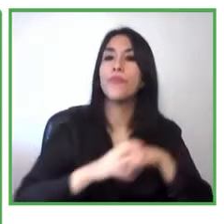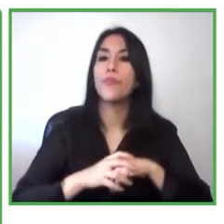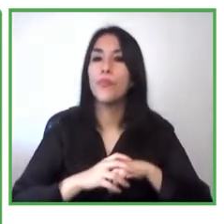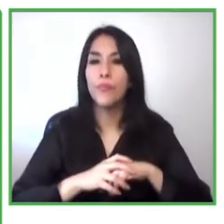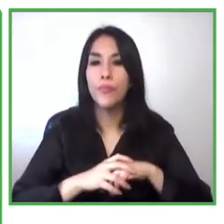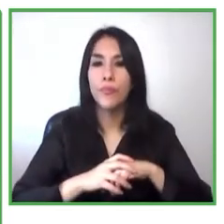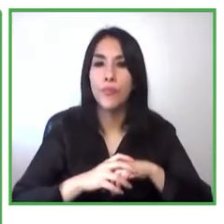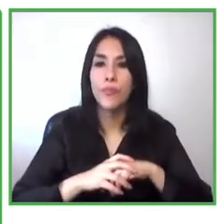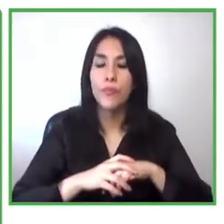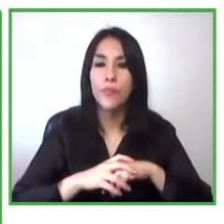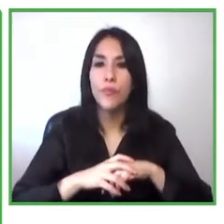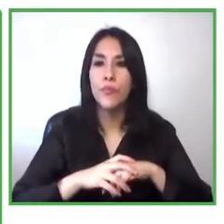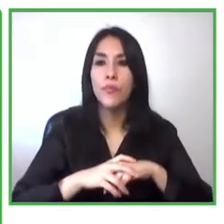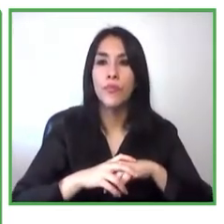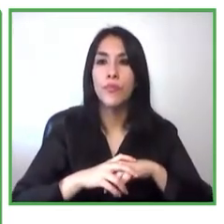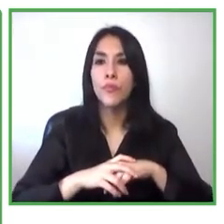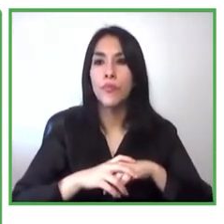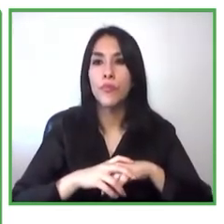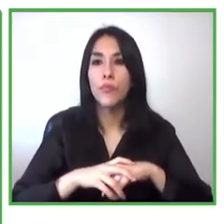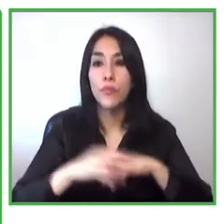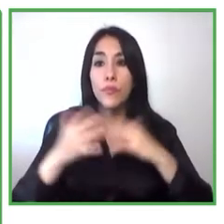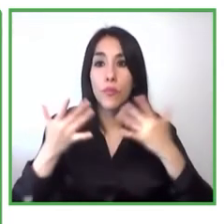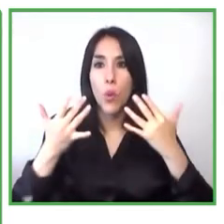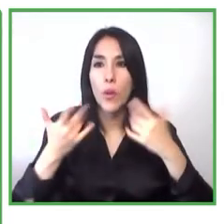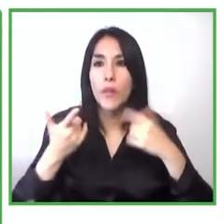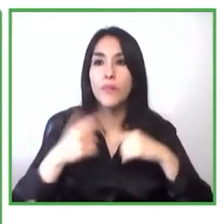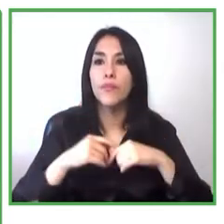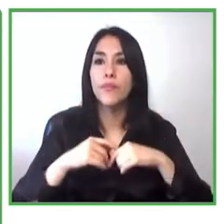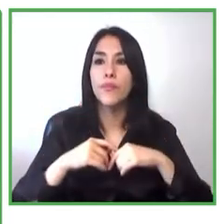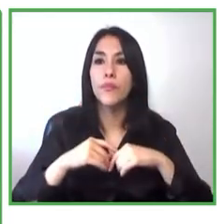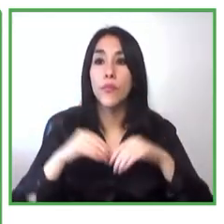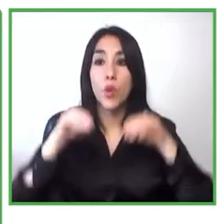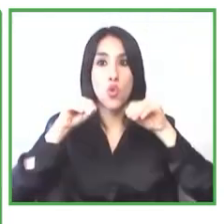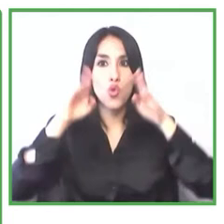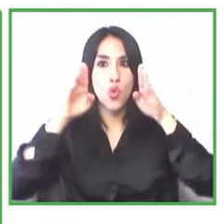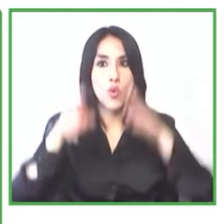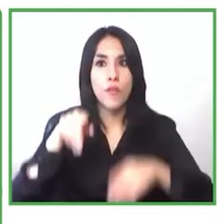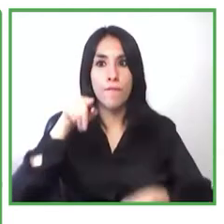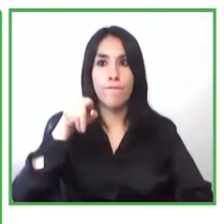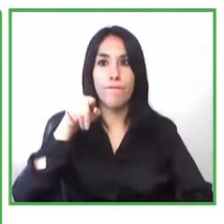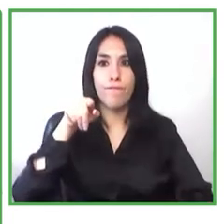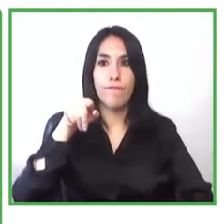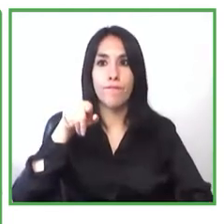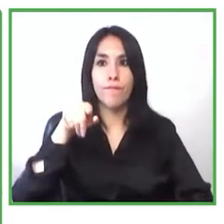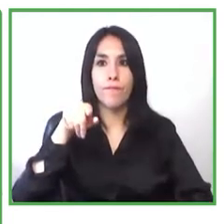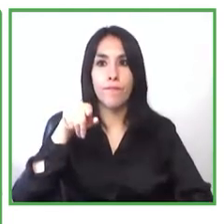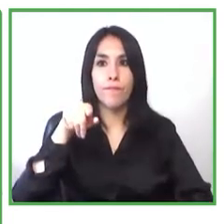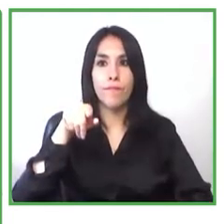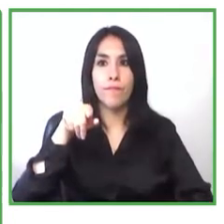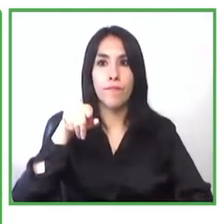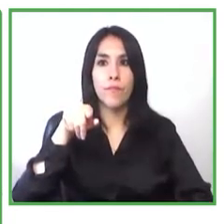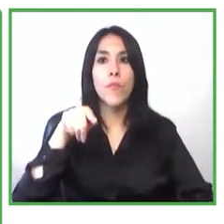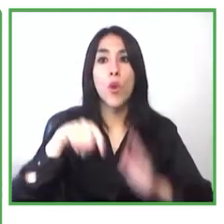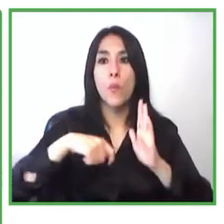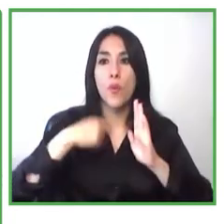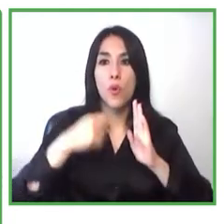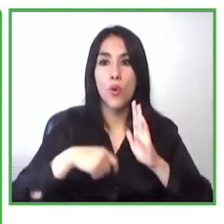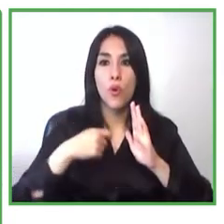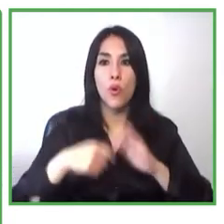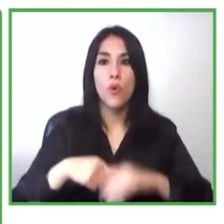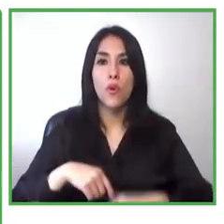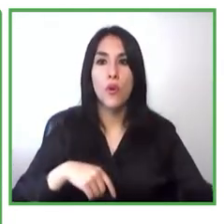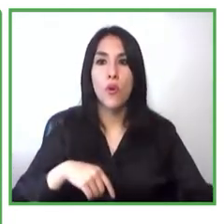respaldar proyectos de emprendimiento no solamente son de que son de personas con discapacidad